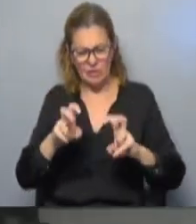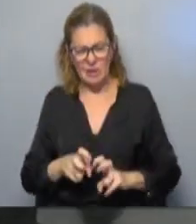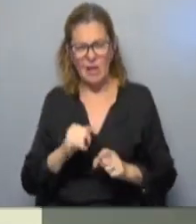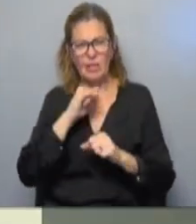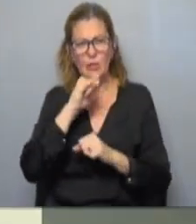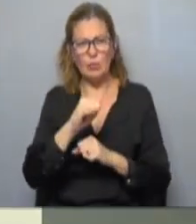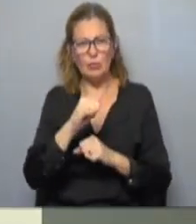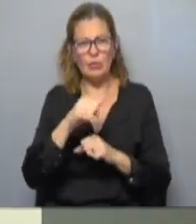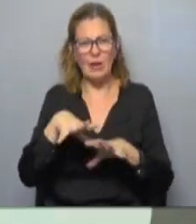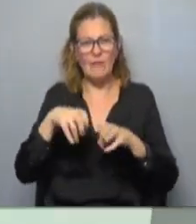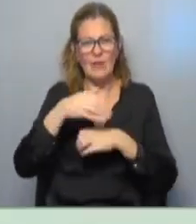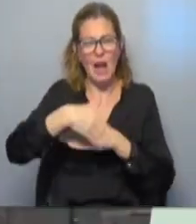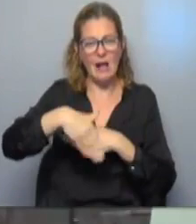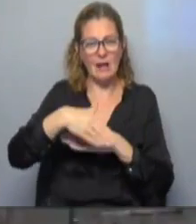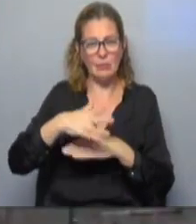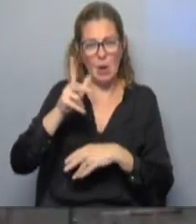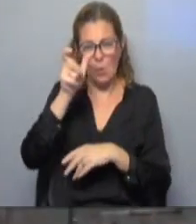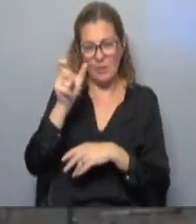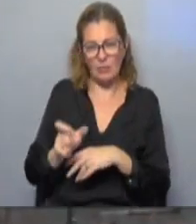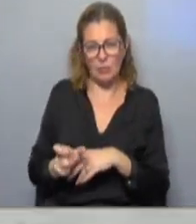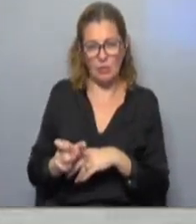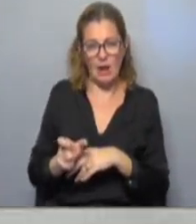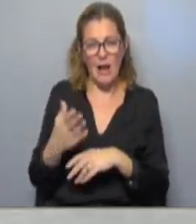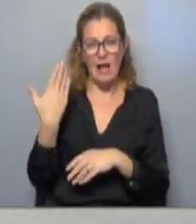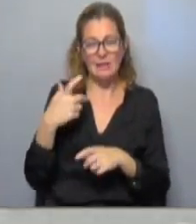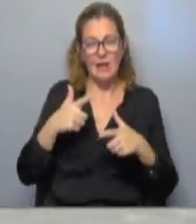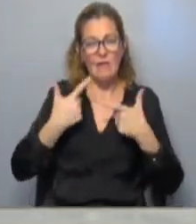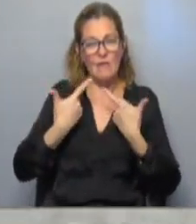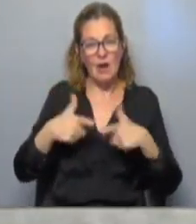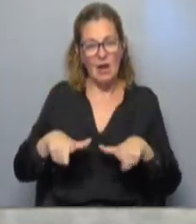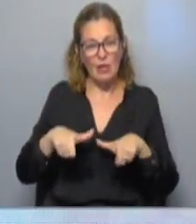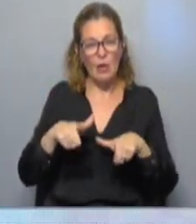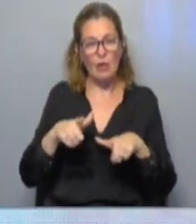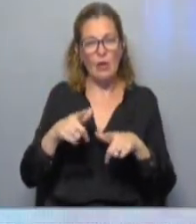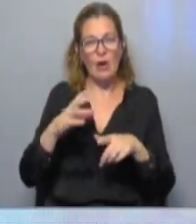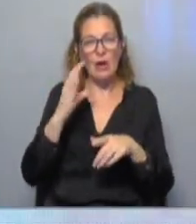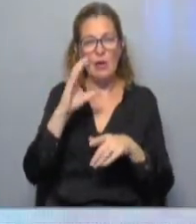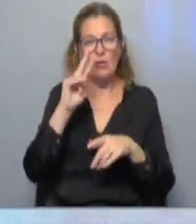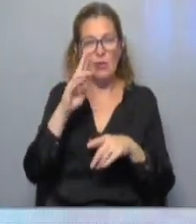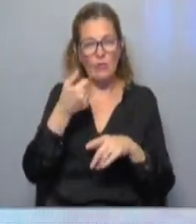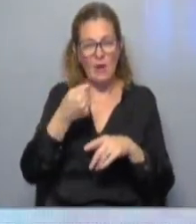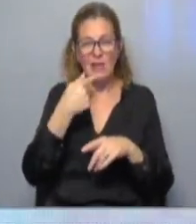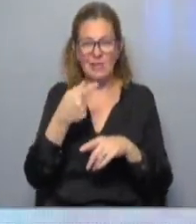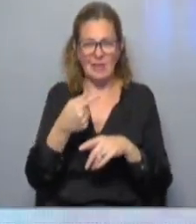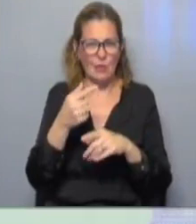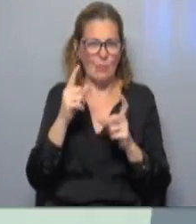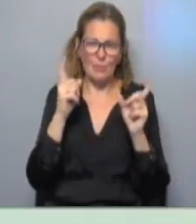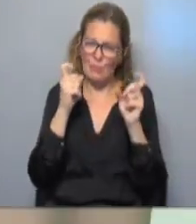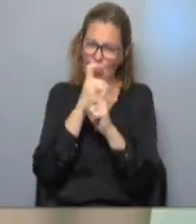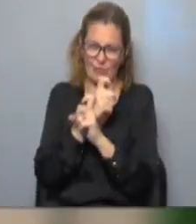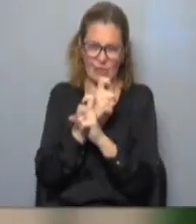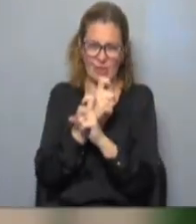por una persona en situación de calle. El ex embajador uruguayo en Cuba advirtió por la situación de la isla. Dijo que es muy complicada.